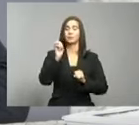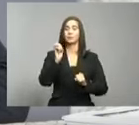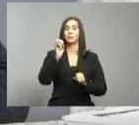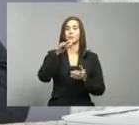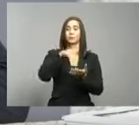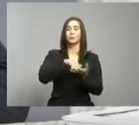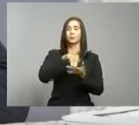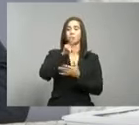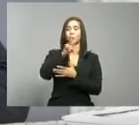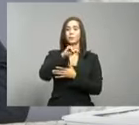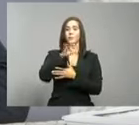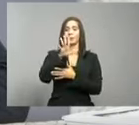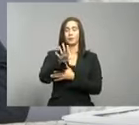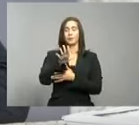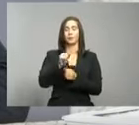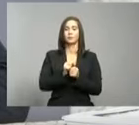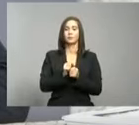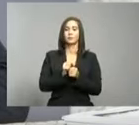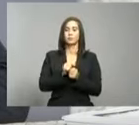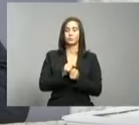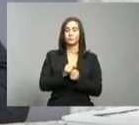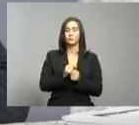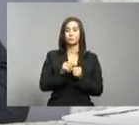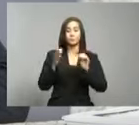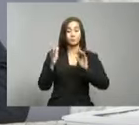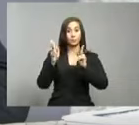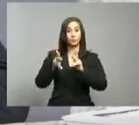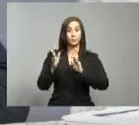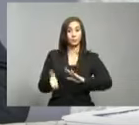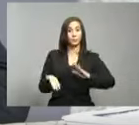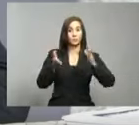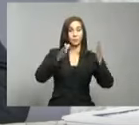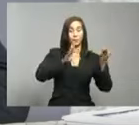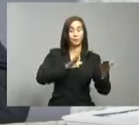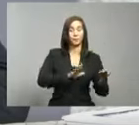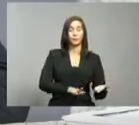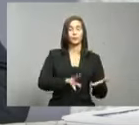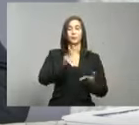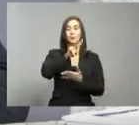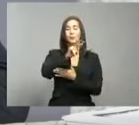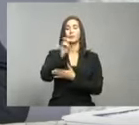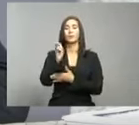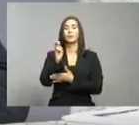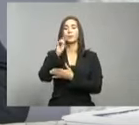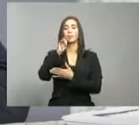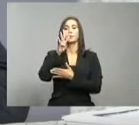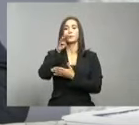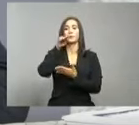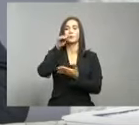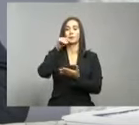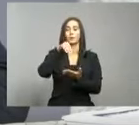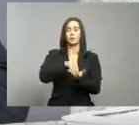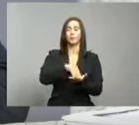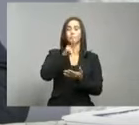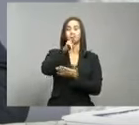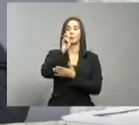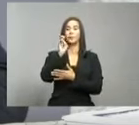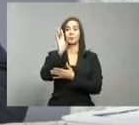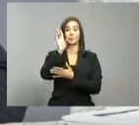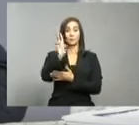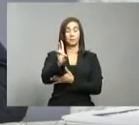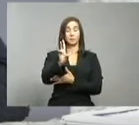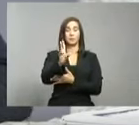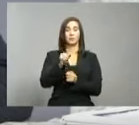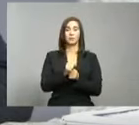y el número de defunciones, 224.207, de las cuales 2